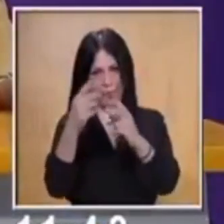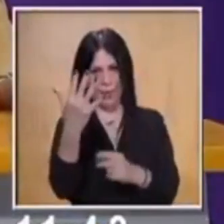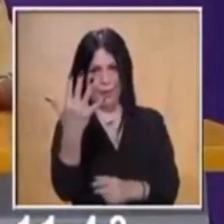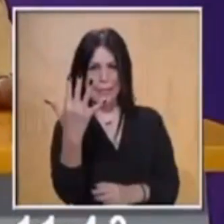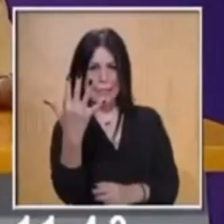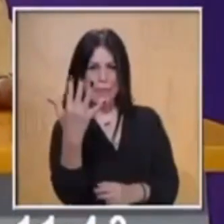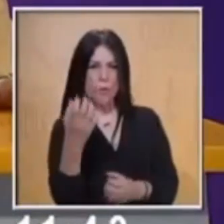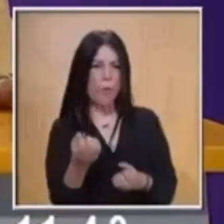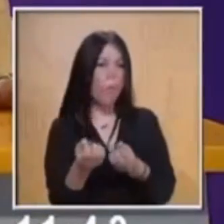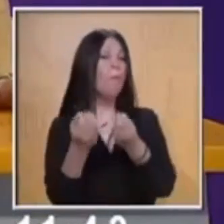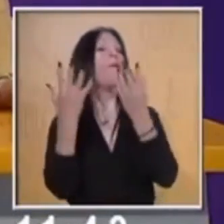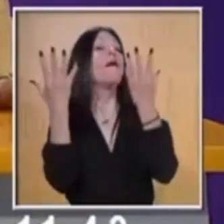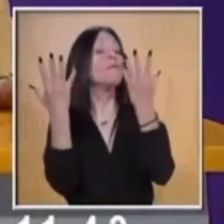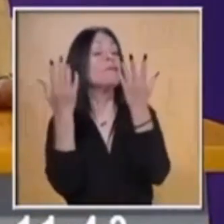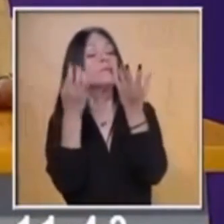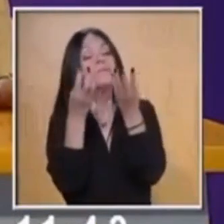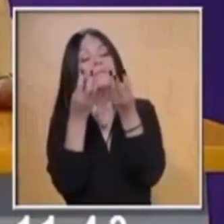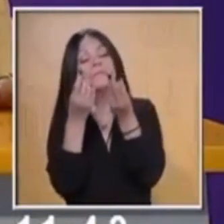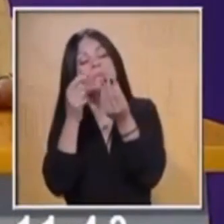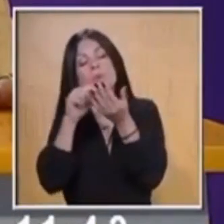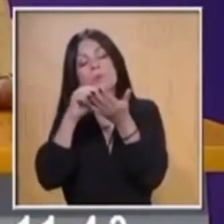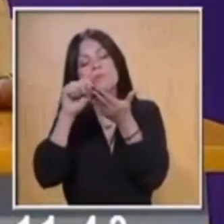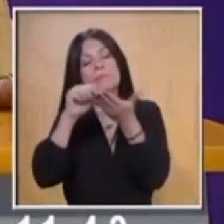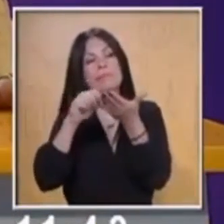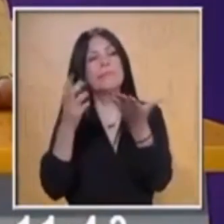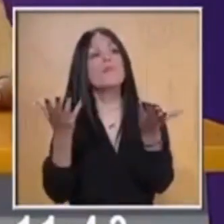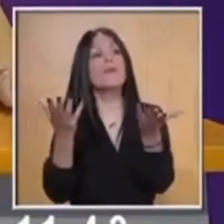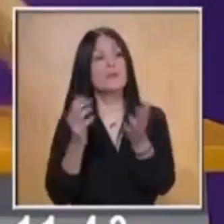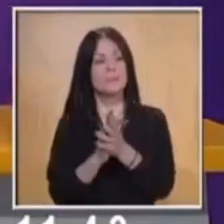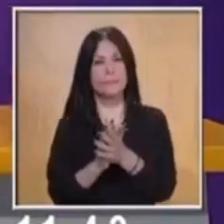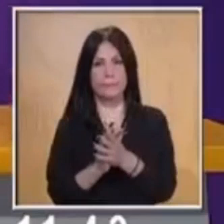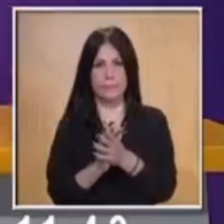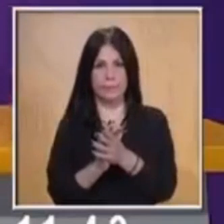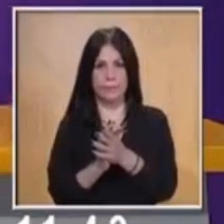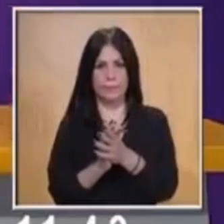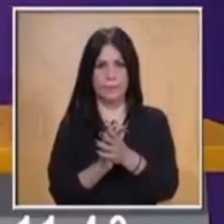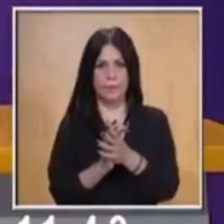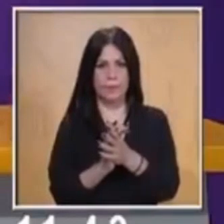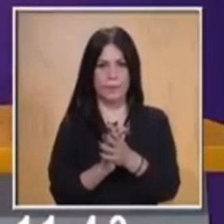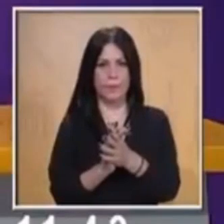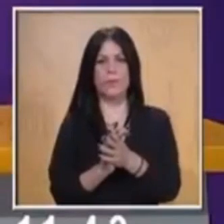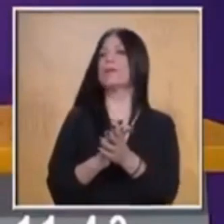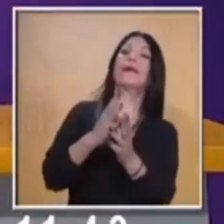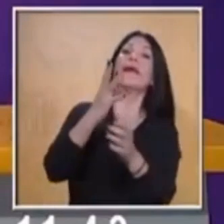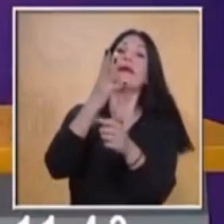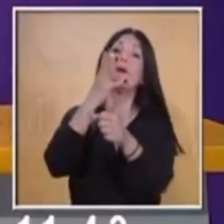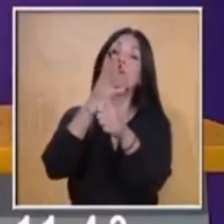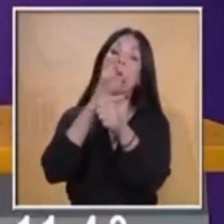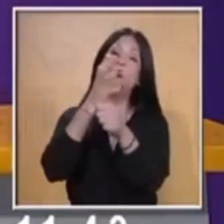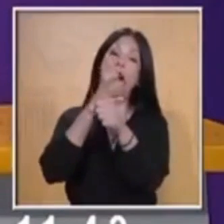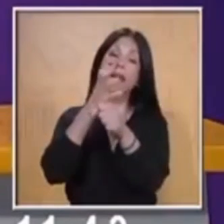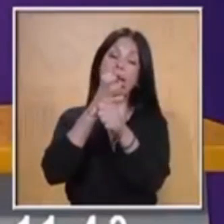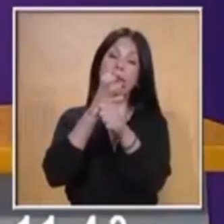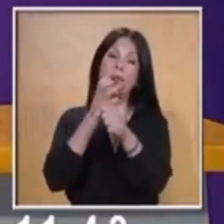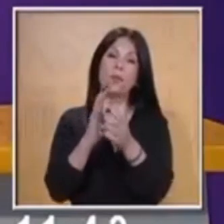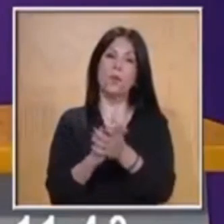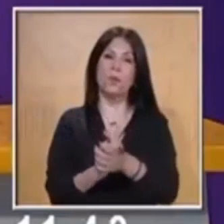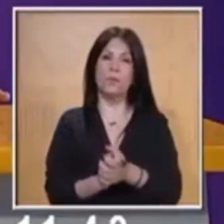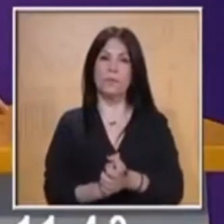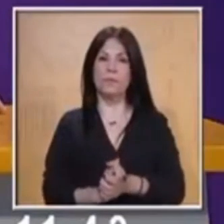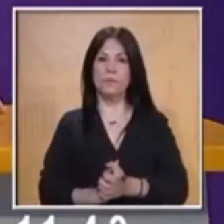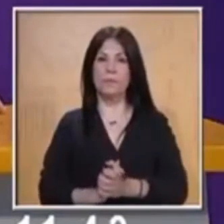39 o se acerca? Excelente, muy bien. Para cuarto grado y terminar esta